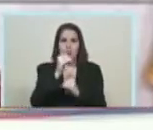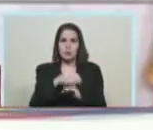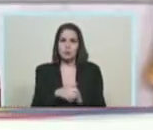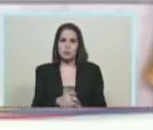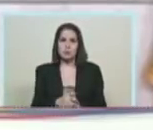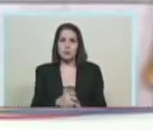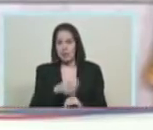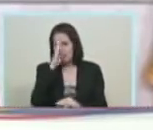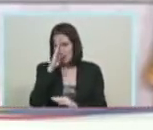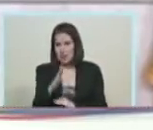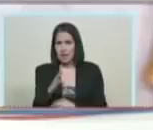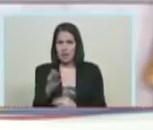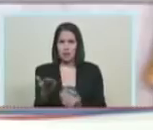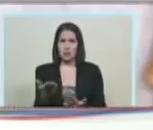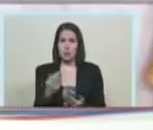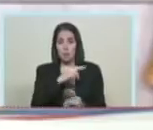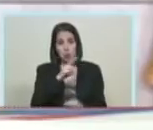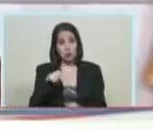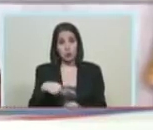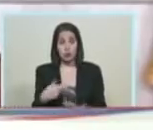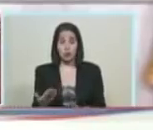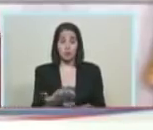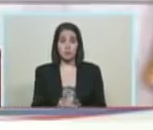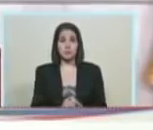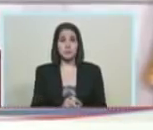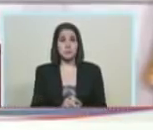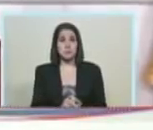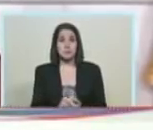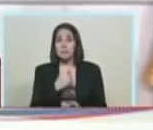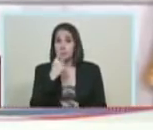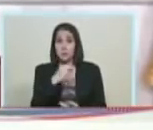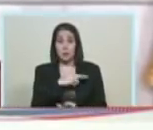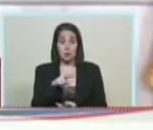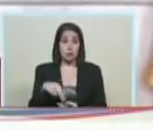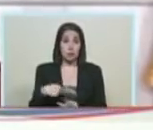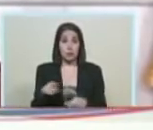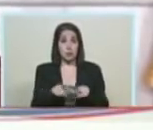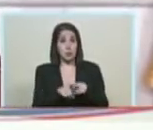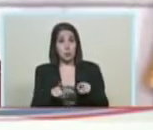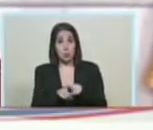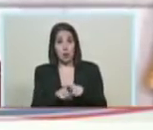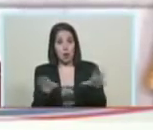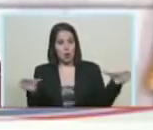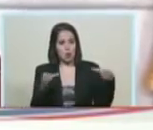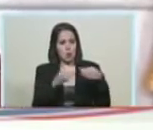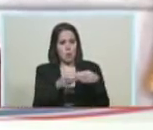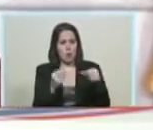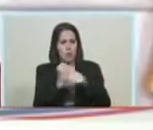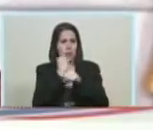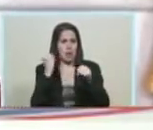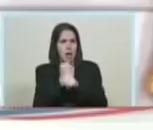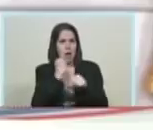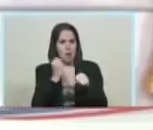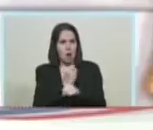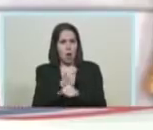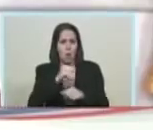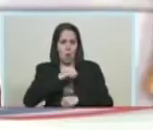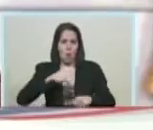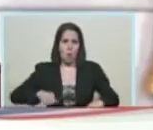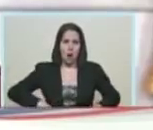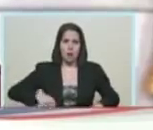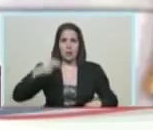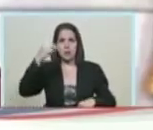directa por nosotros. Cuando digo nosotros, digo, bueno, el despliegue de la Guardia Nacional